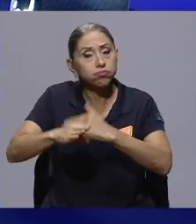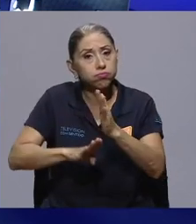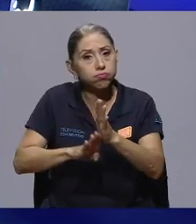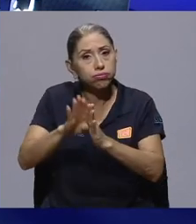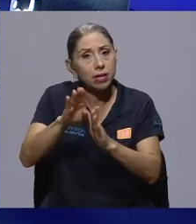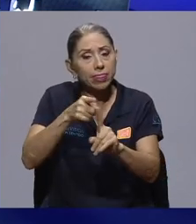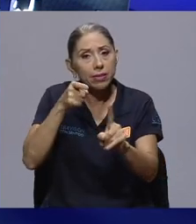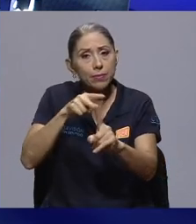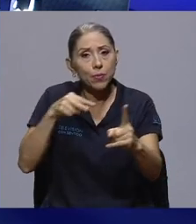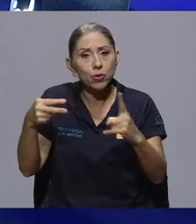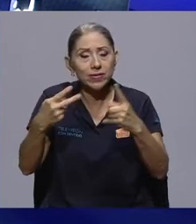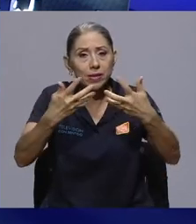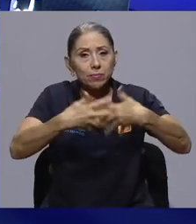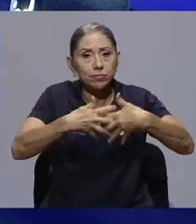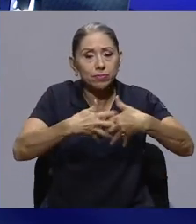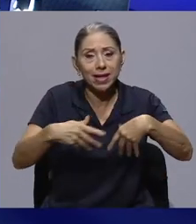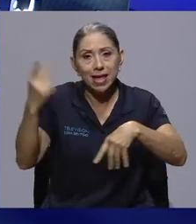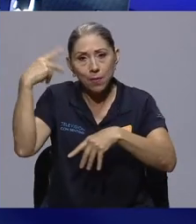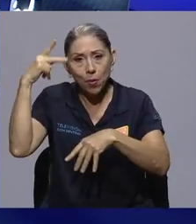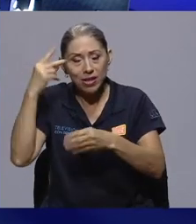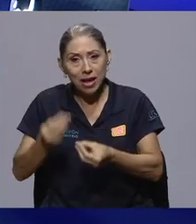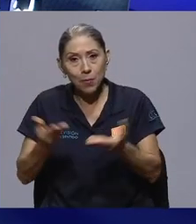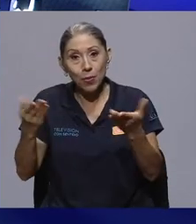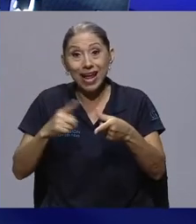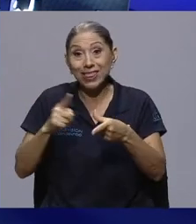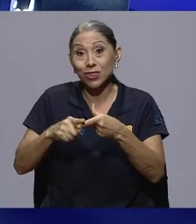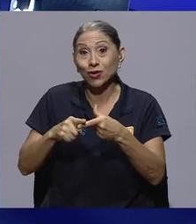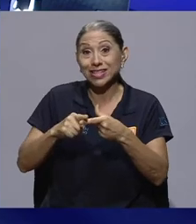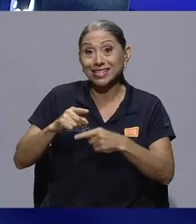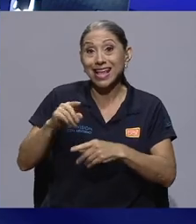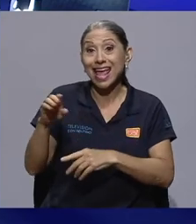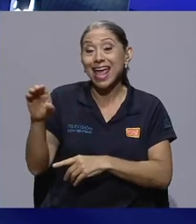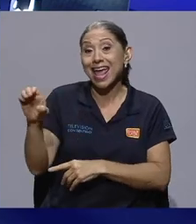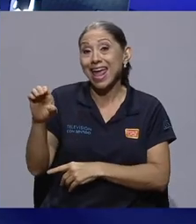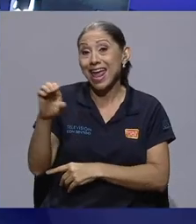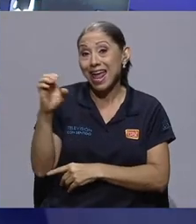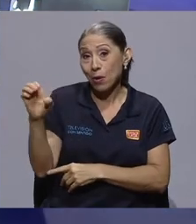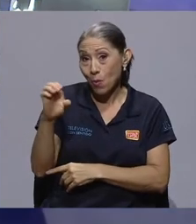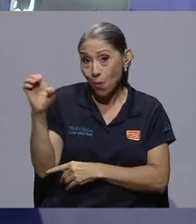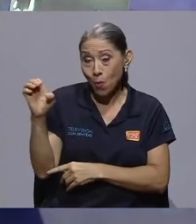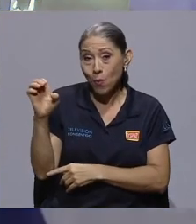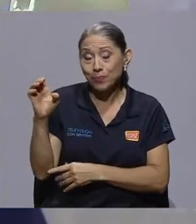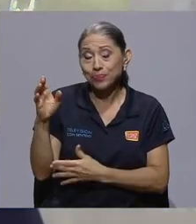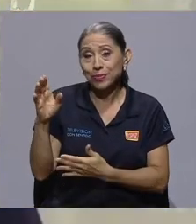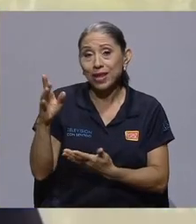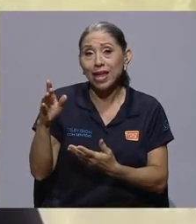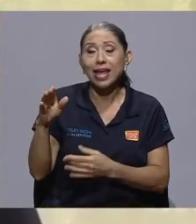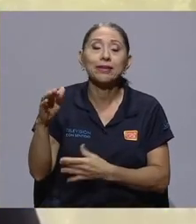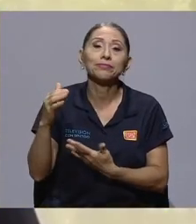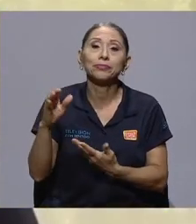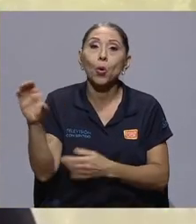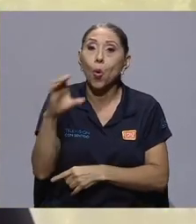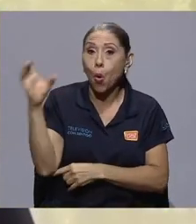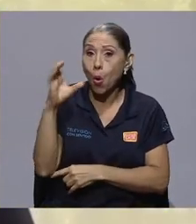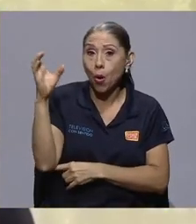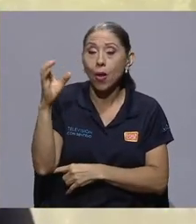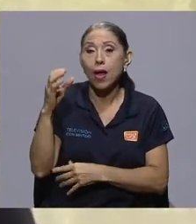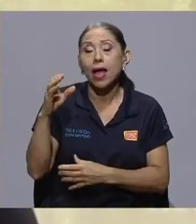de vista empresarial y de política pública. Así es que Bogotá es nuestra llegada inmediata y luego seguirá